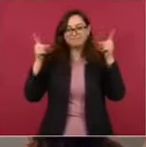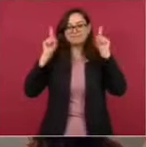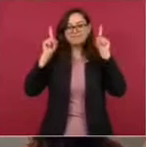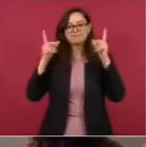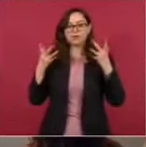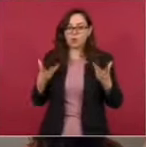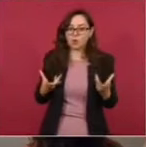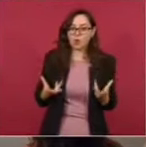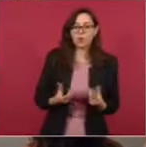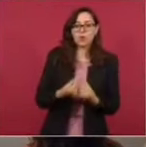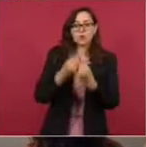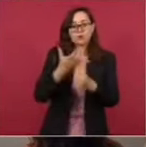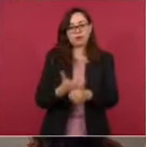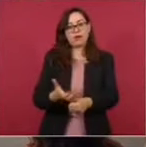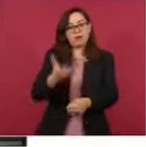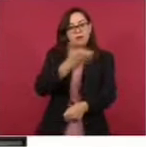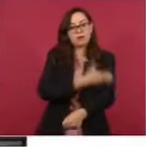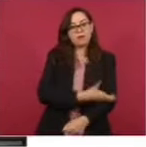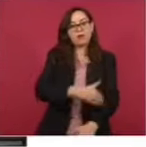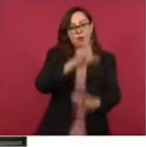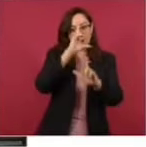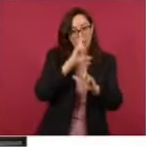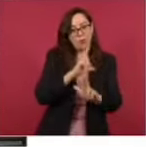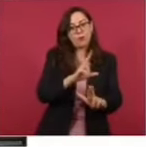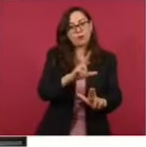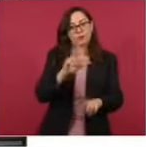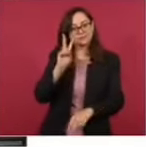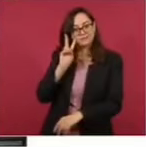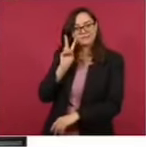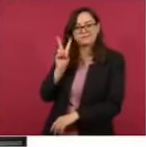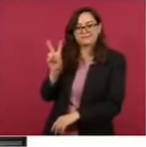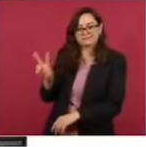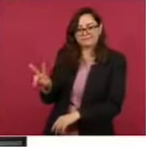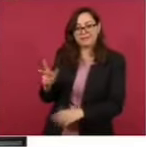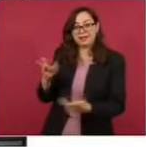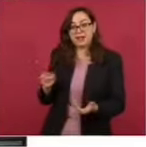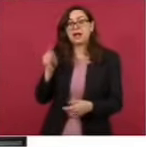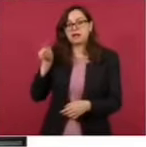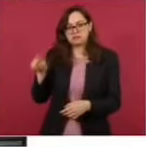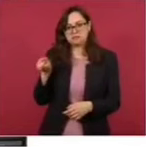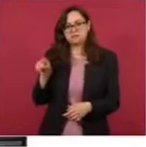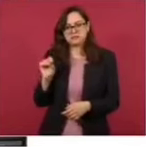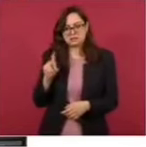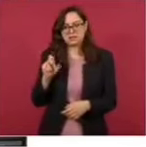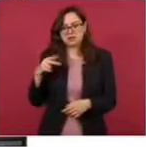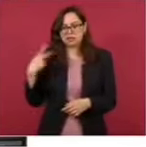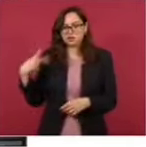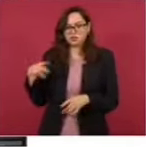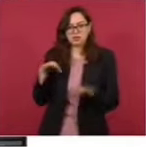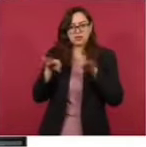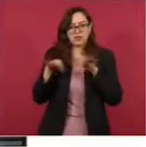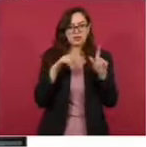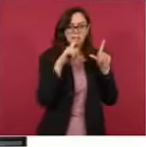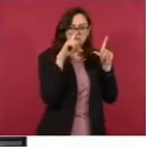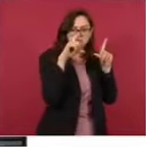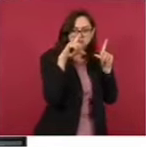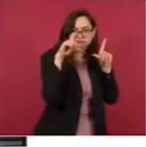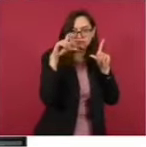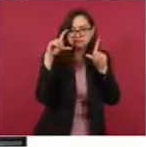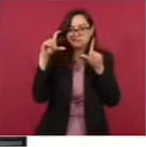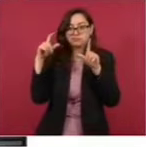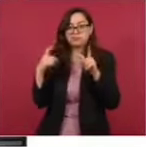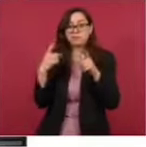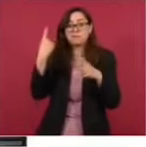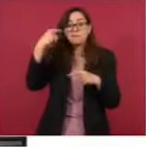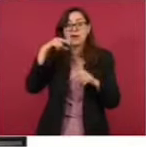Aquí vemos las fotografías del elemento de comunicación social de Sedena durante la visita del invitado